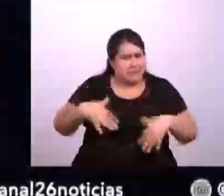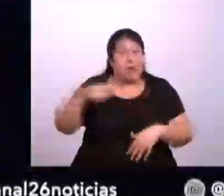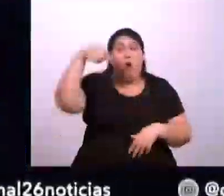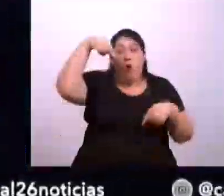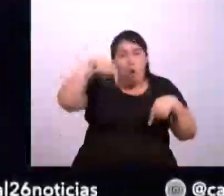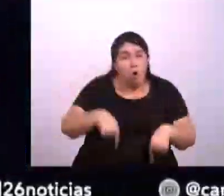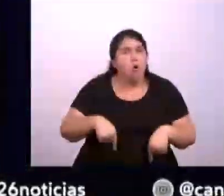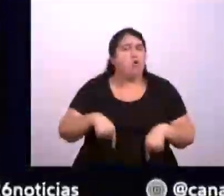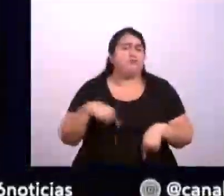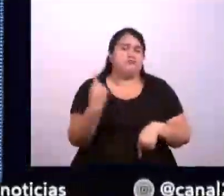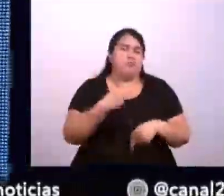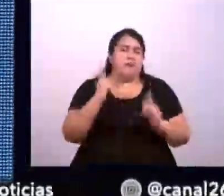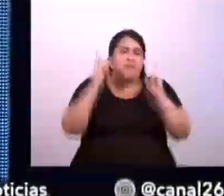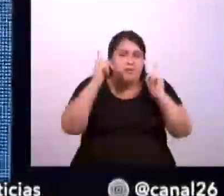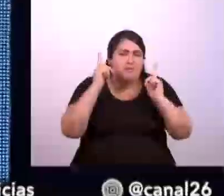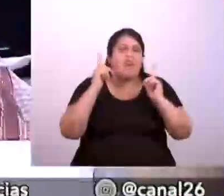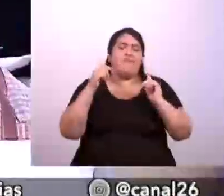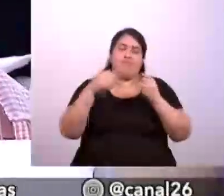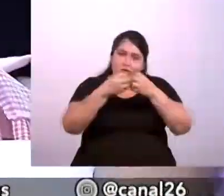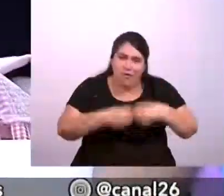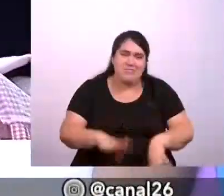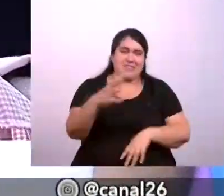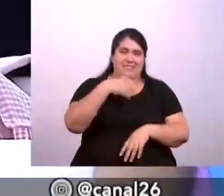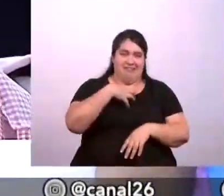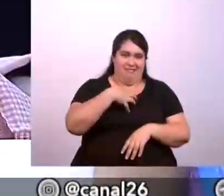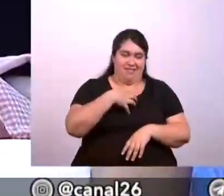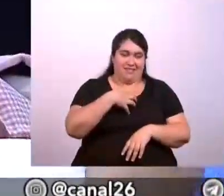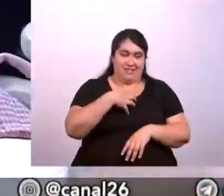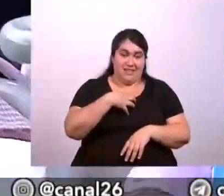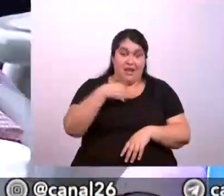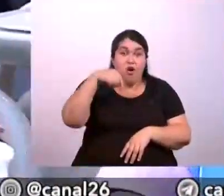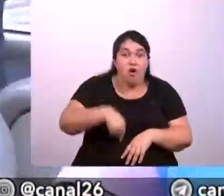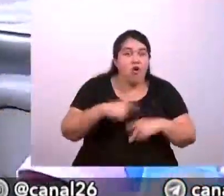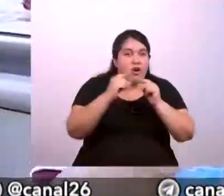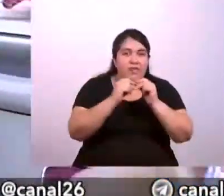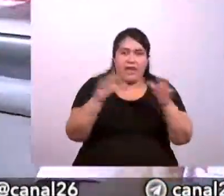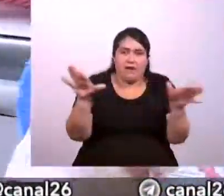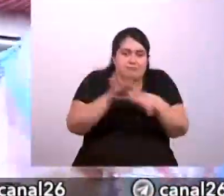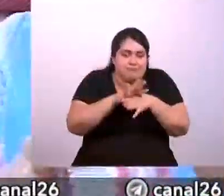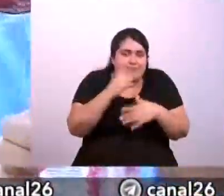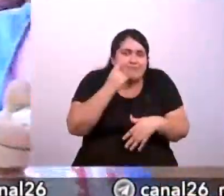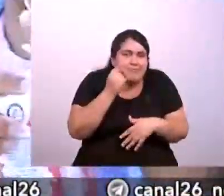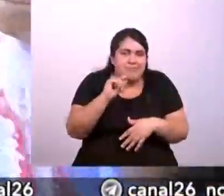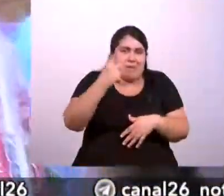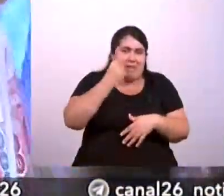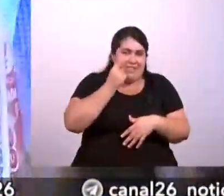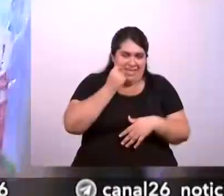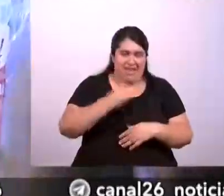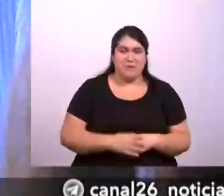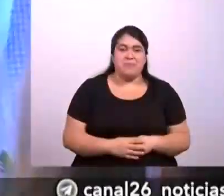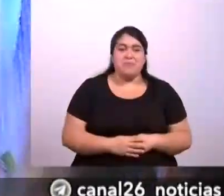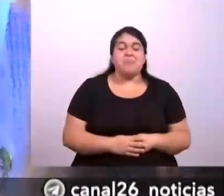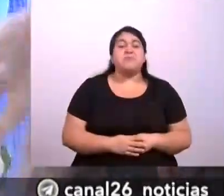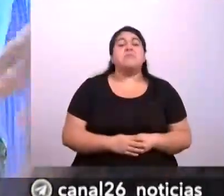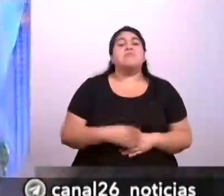estamos celebrando que comienzan las clases, el día que corresponde, pero estamos